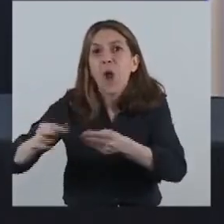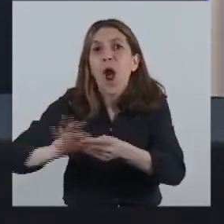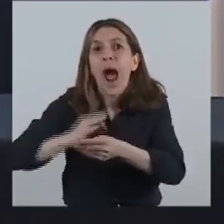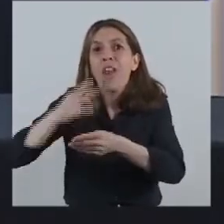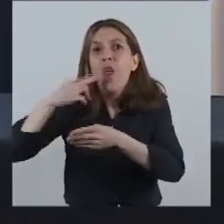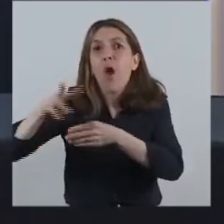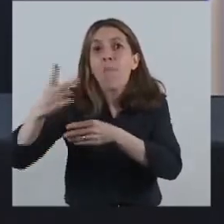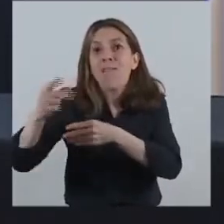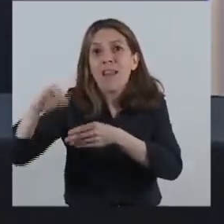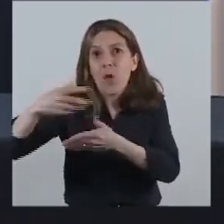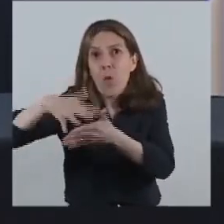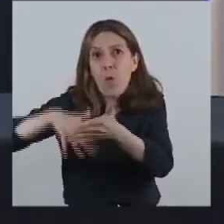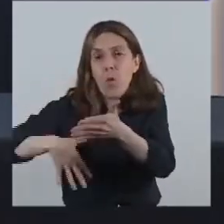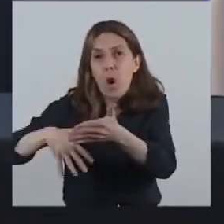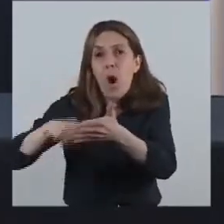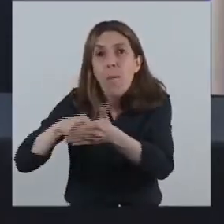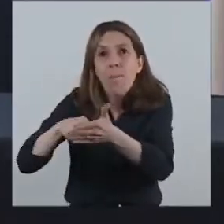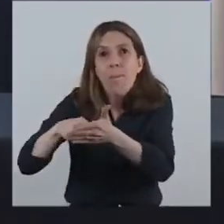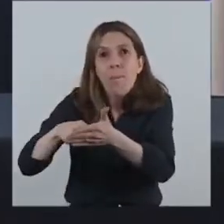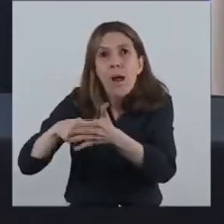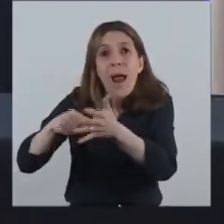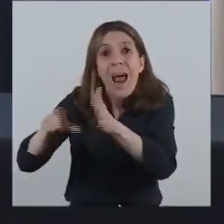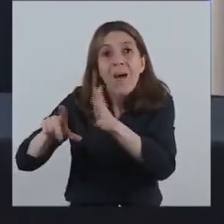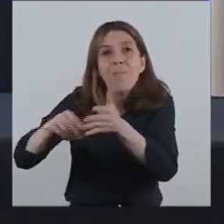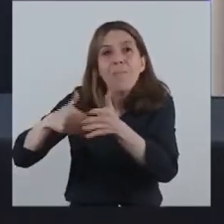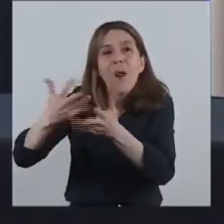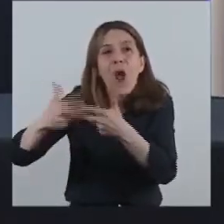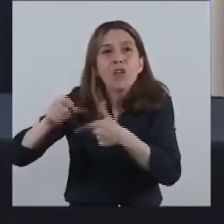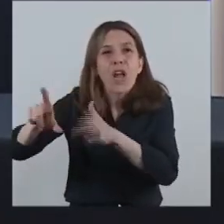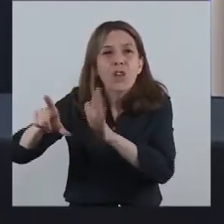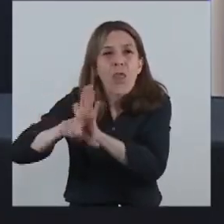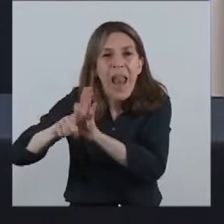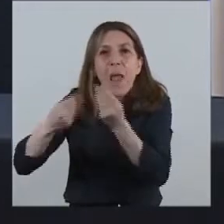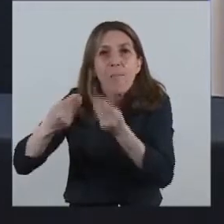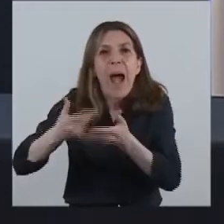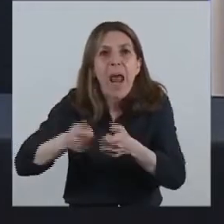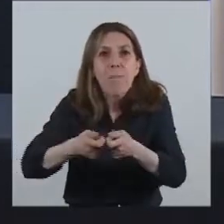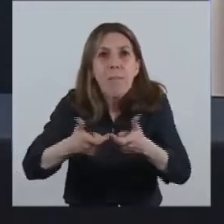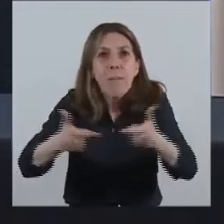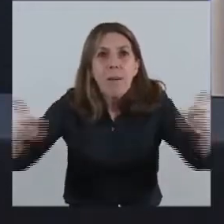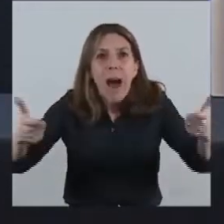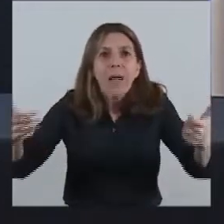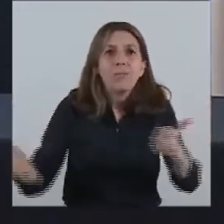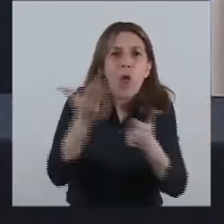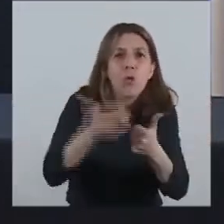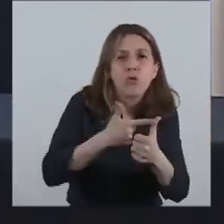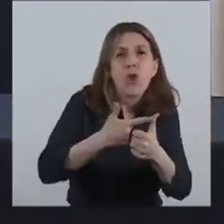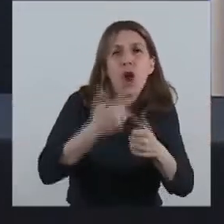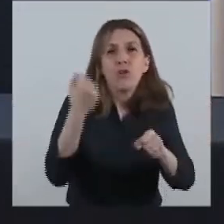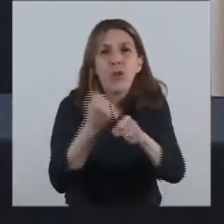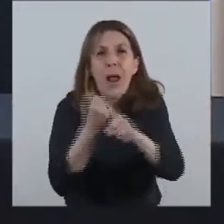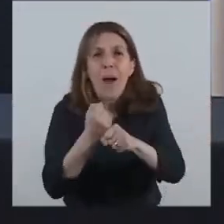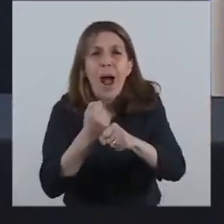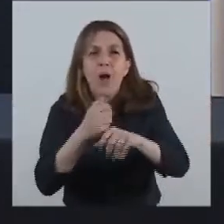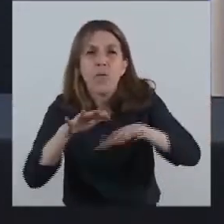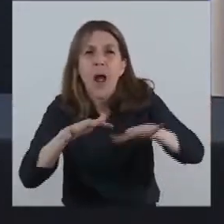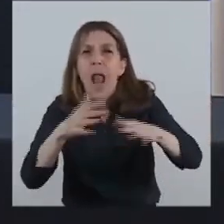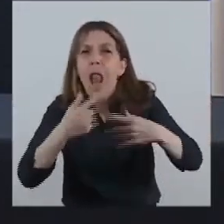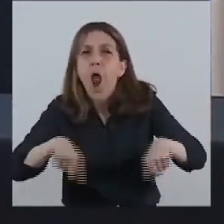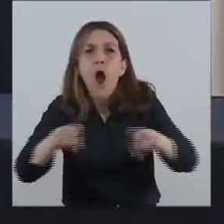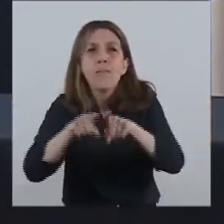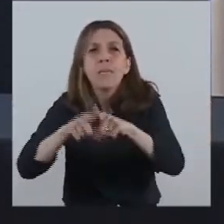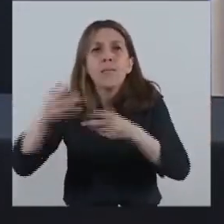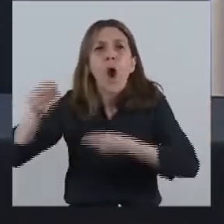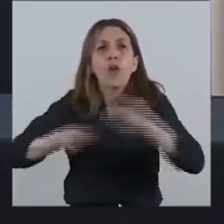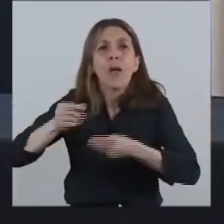como objetivo central impulsar la recuperación, impulsar la actividad al mismo tiempo que se van ordenando las cuentas públicas